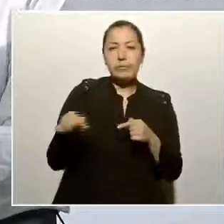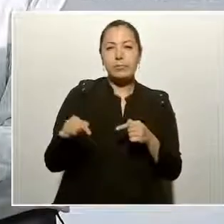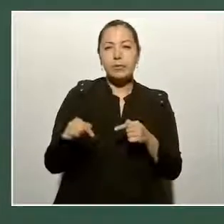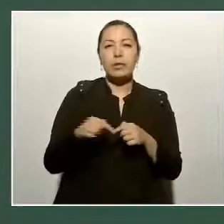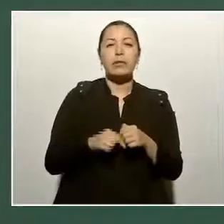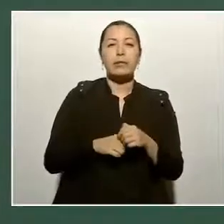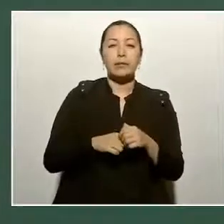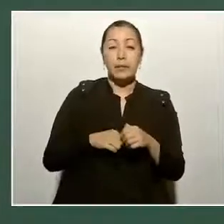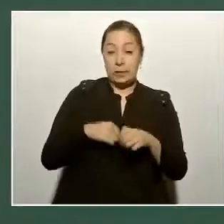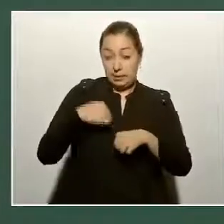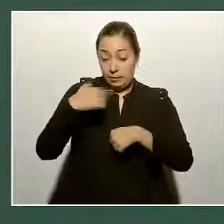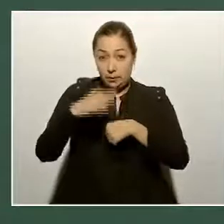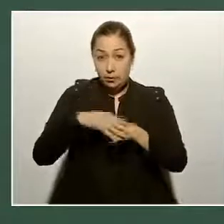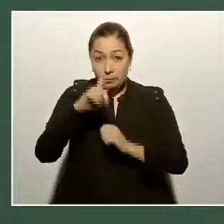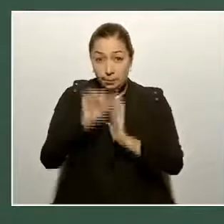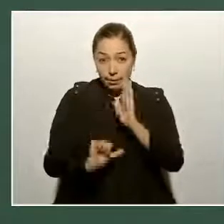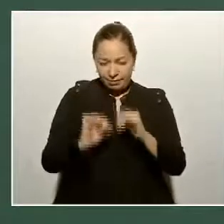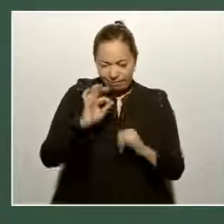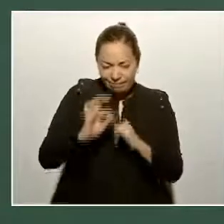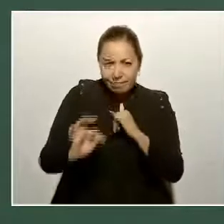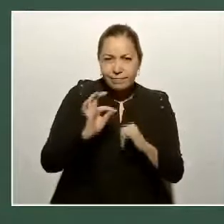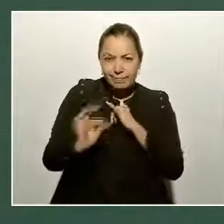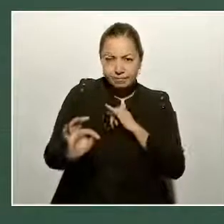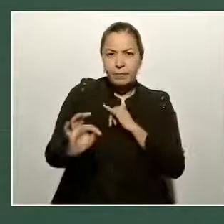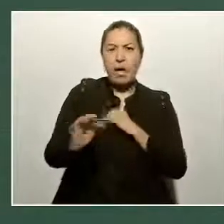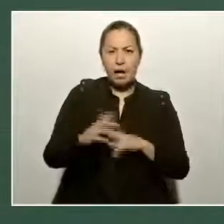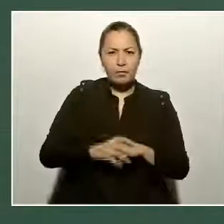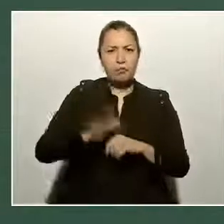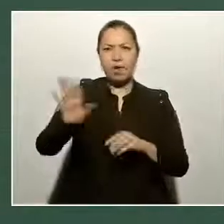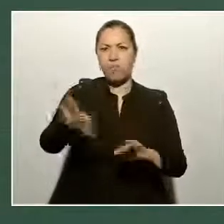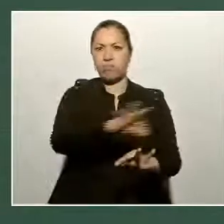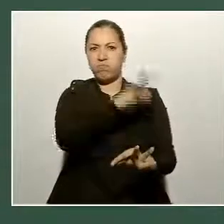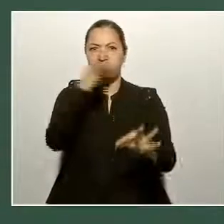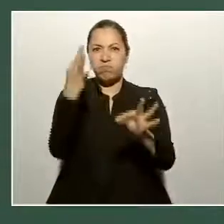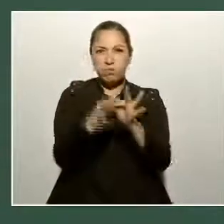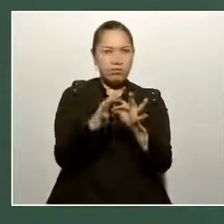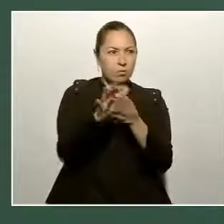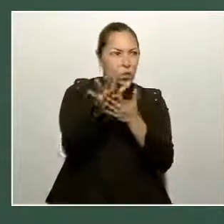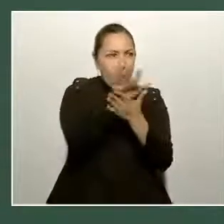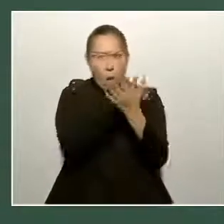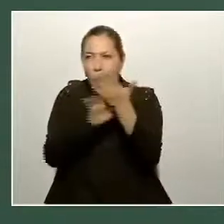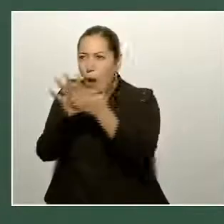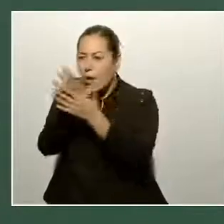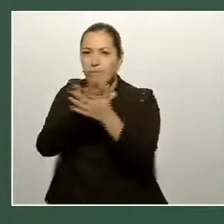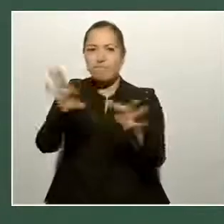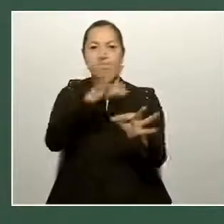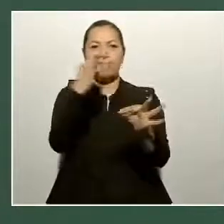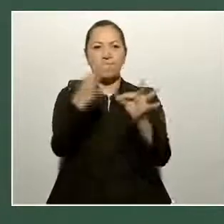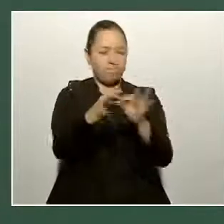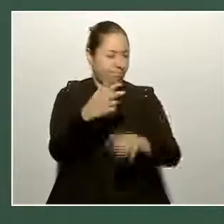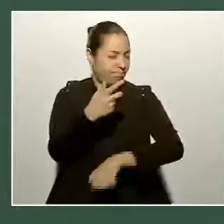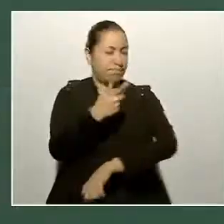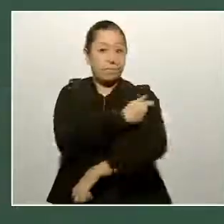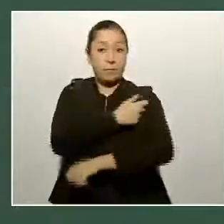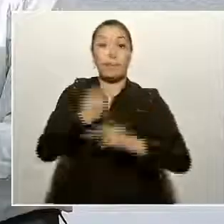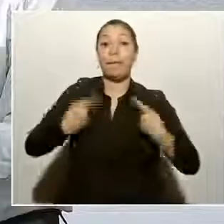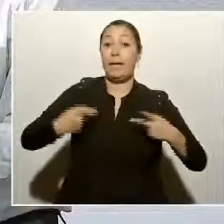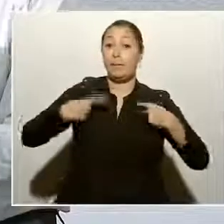próximo, se termine de vacunar a todos los adultos mayores de Sinaloa,